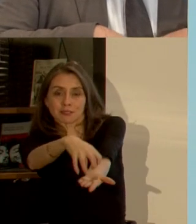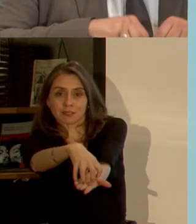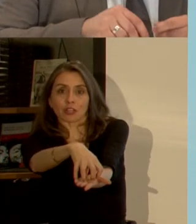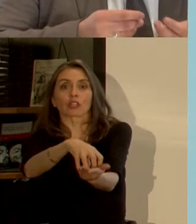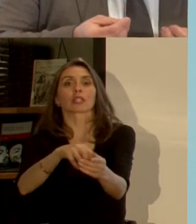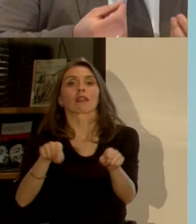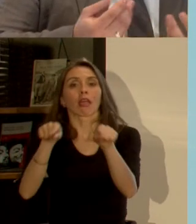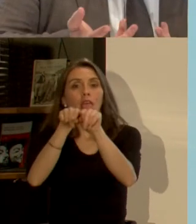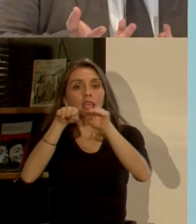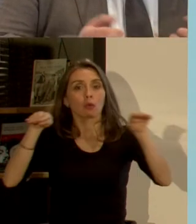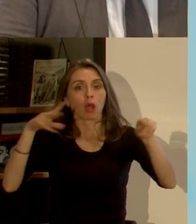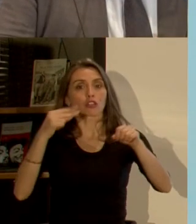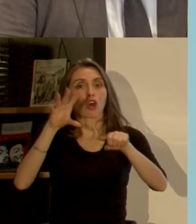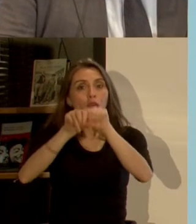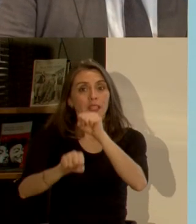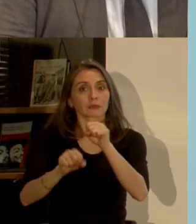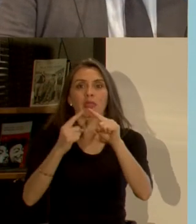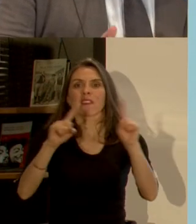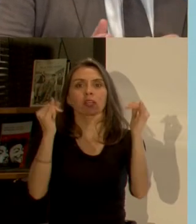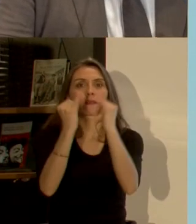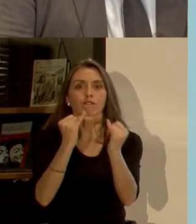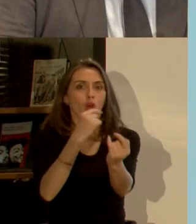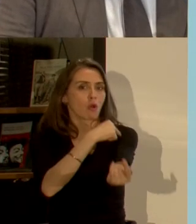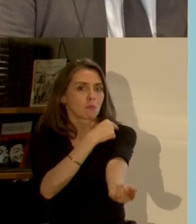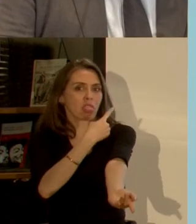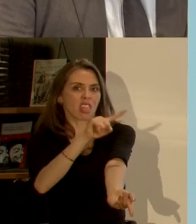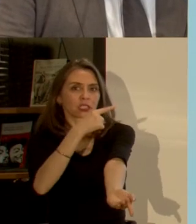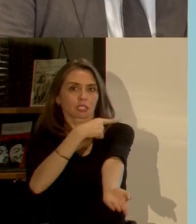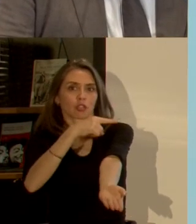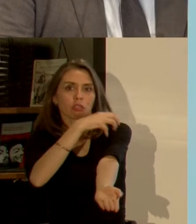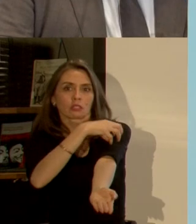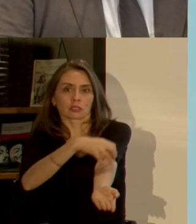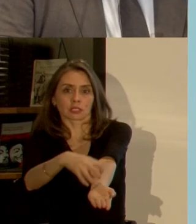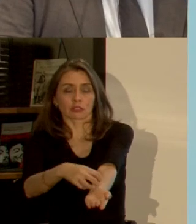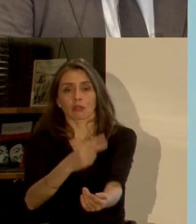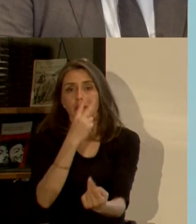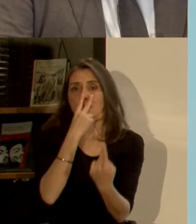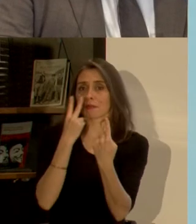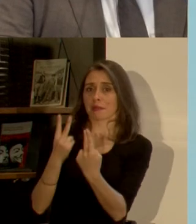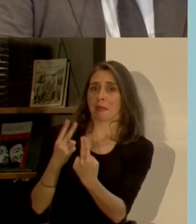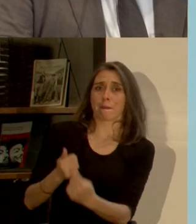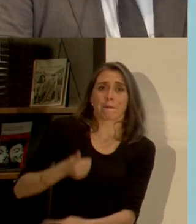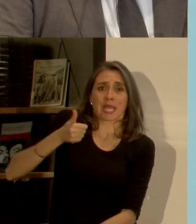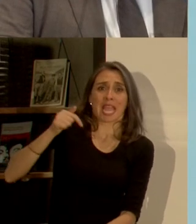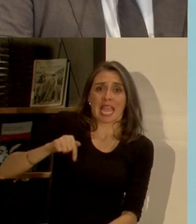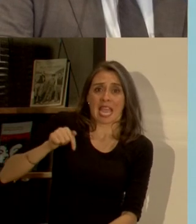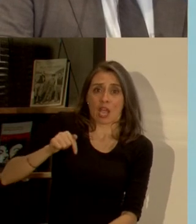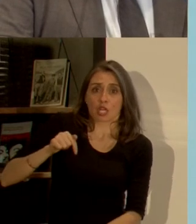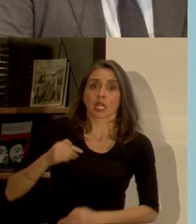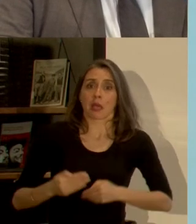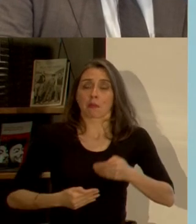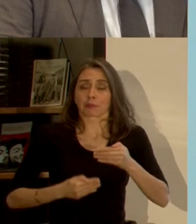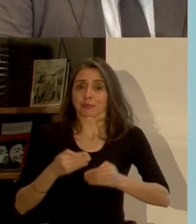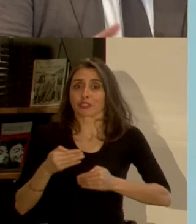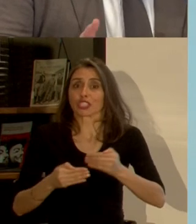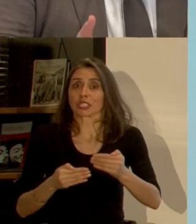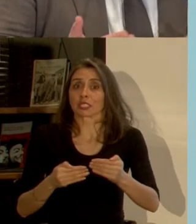y no discriminación tiene diferentes manifestaciones yo creo que uno de los casos más patentes que estamos viviendo de un proceso